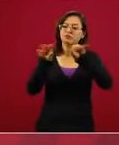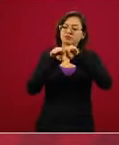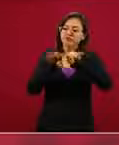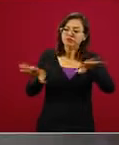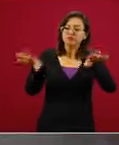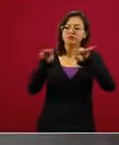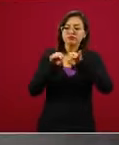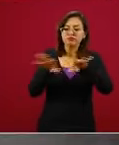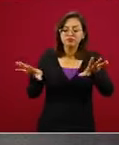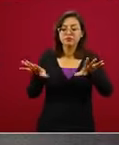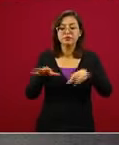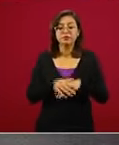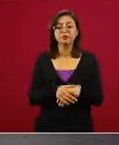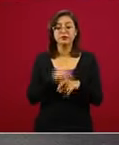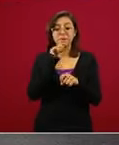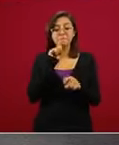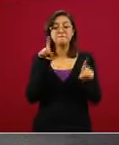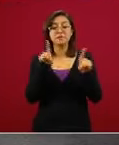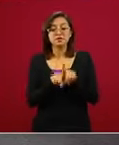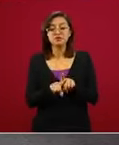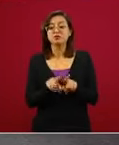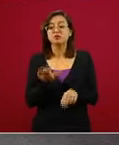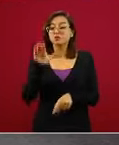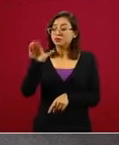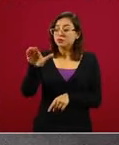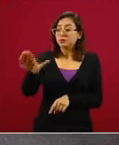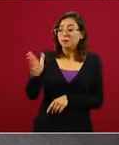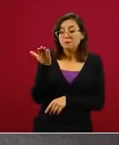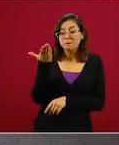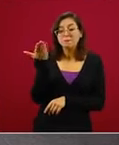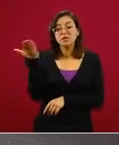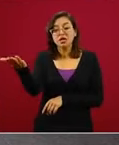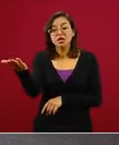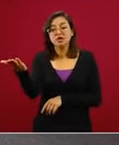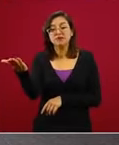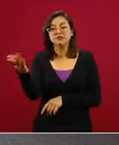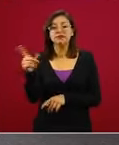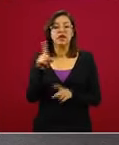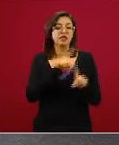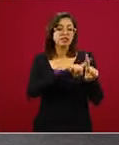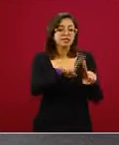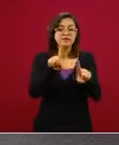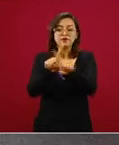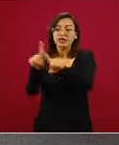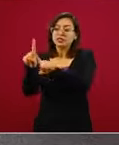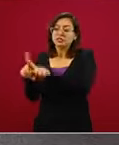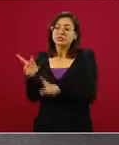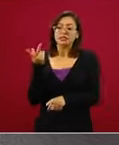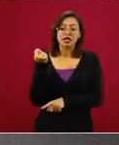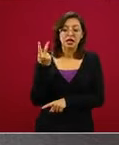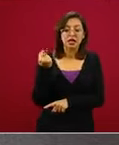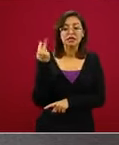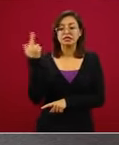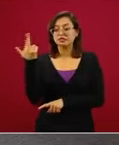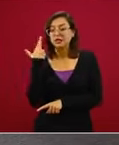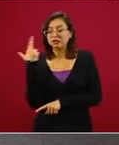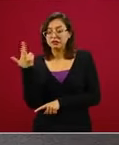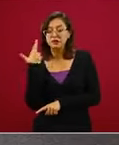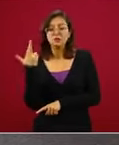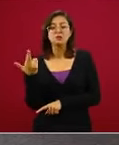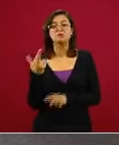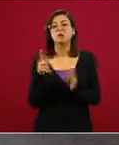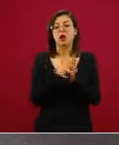inclusive porque siempre nos han ayudado a medios de información tanto